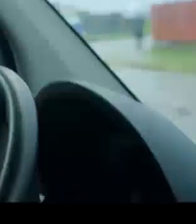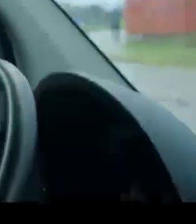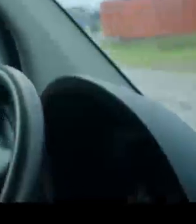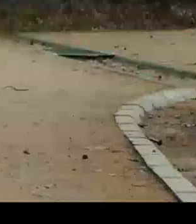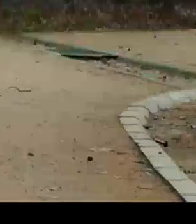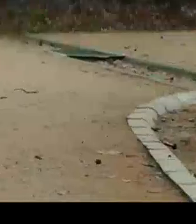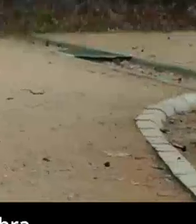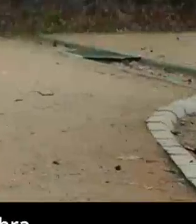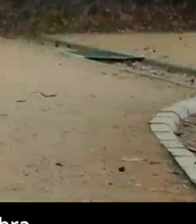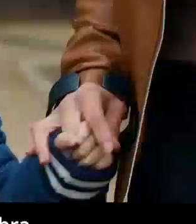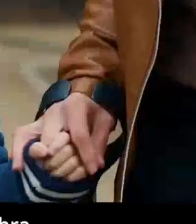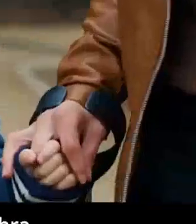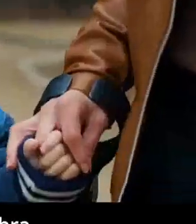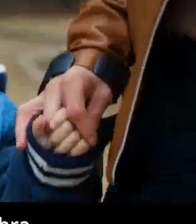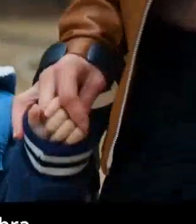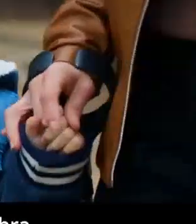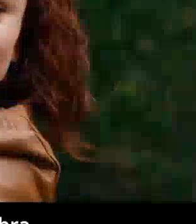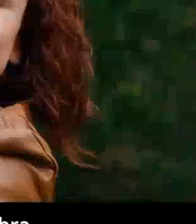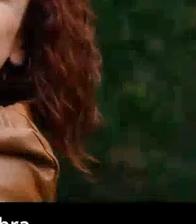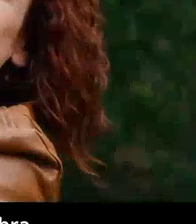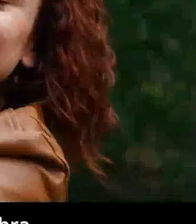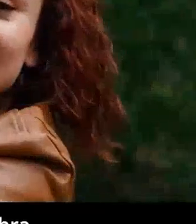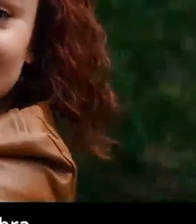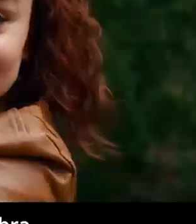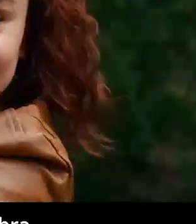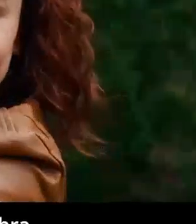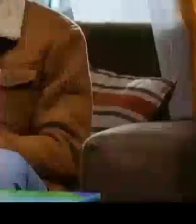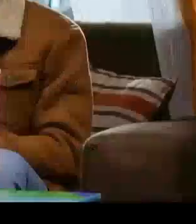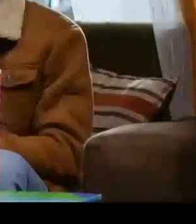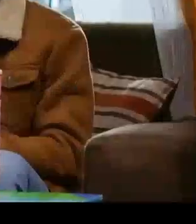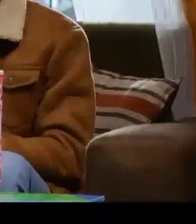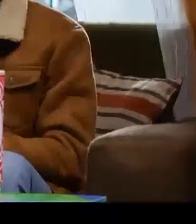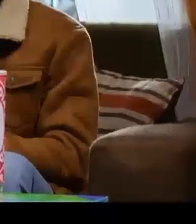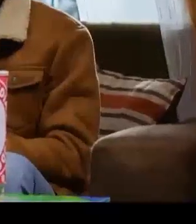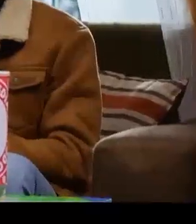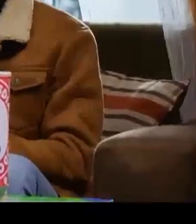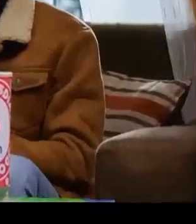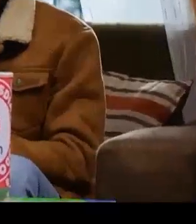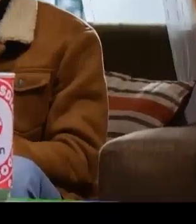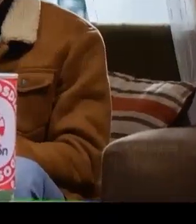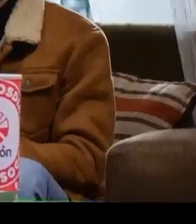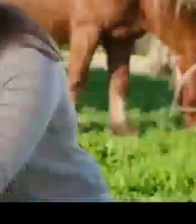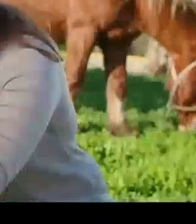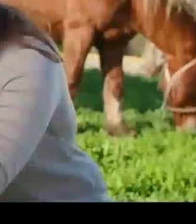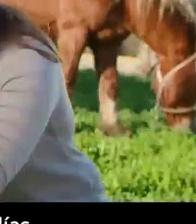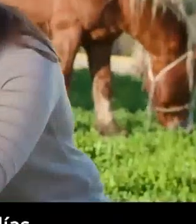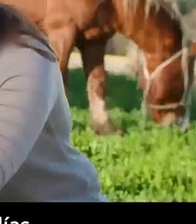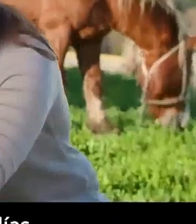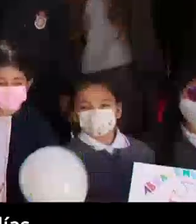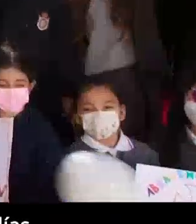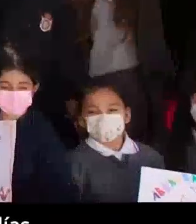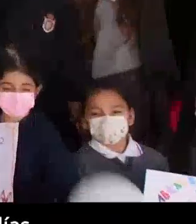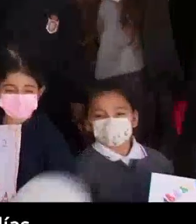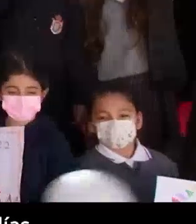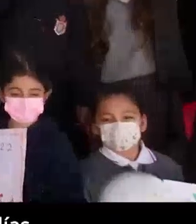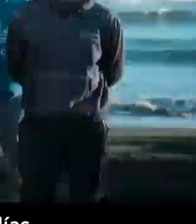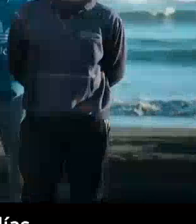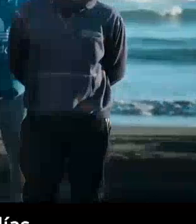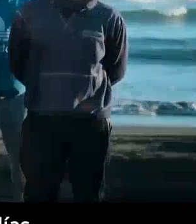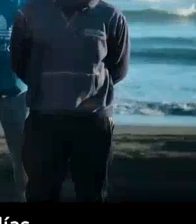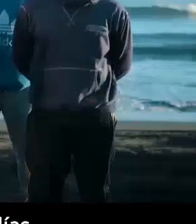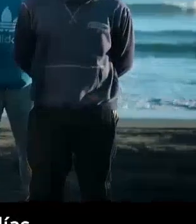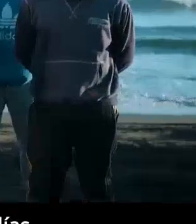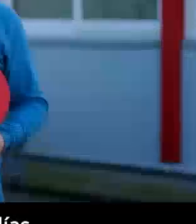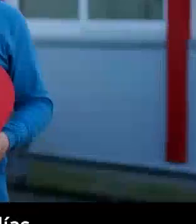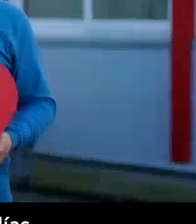millones de aportantes que permiten dar continuidad a esta gran obra. Que es de todos. La Teletón nos hace bien a